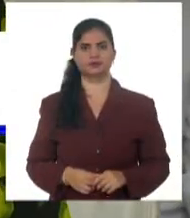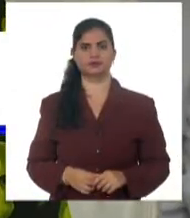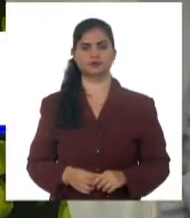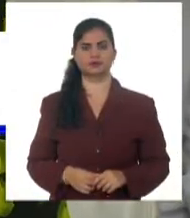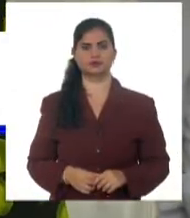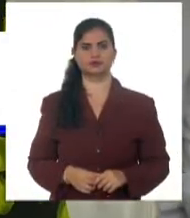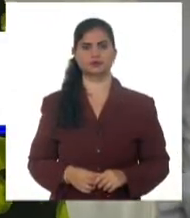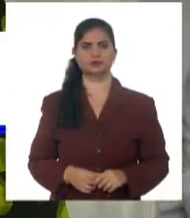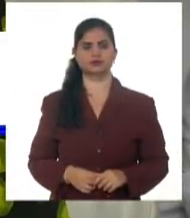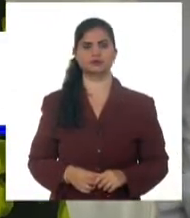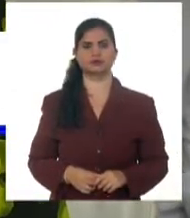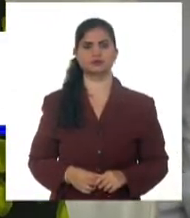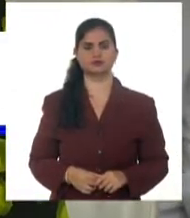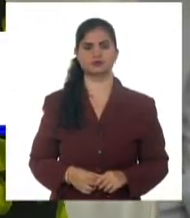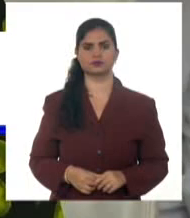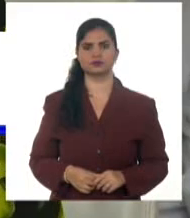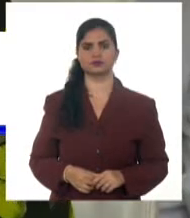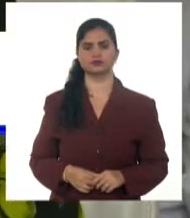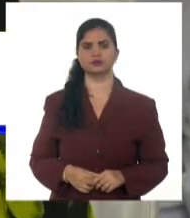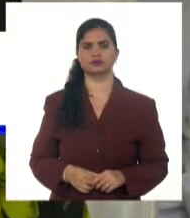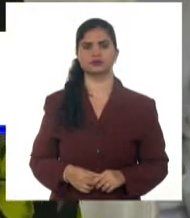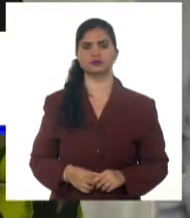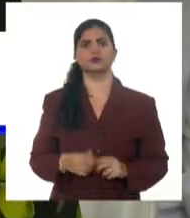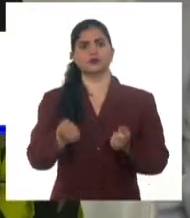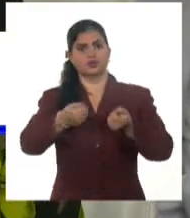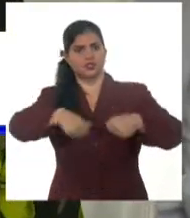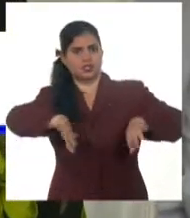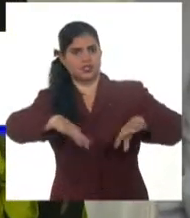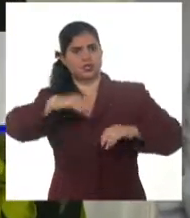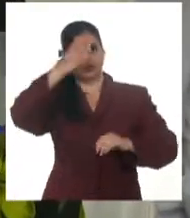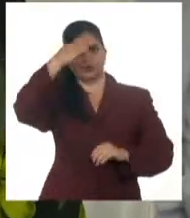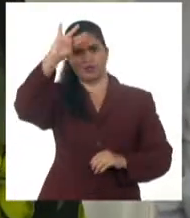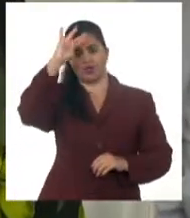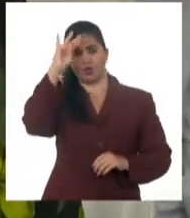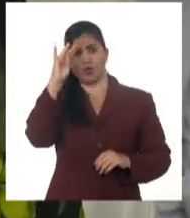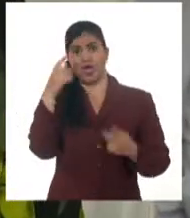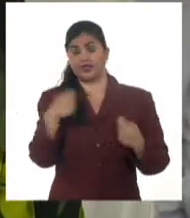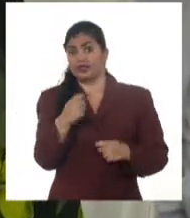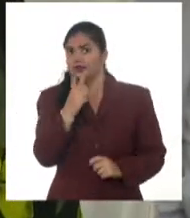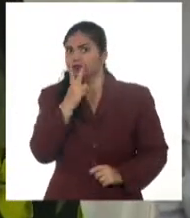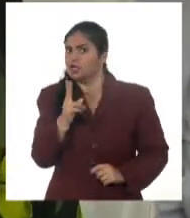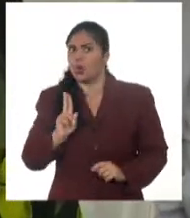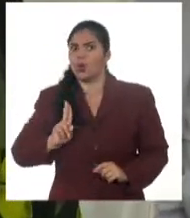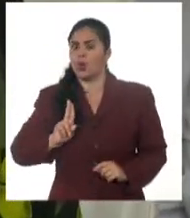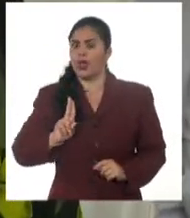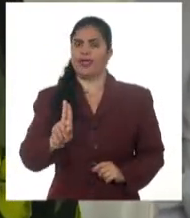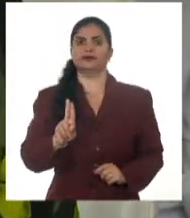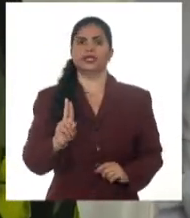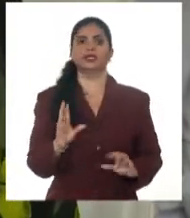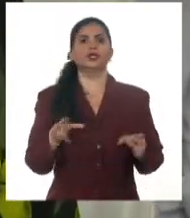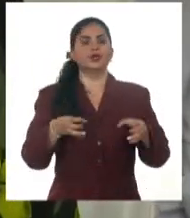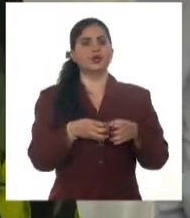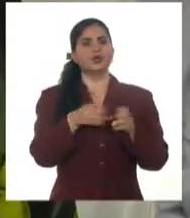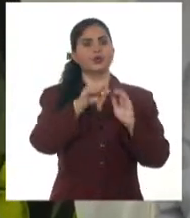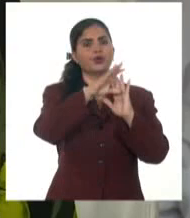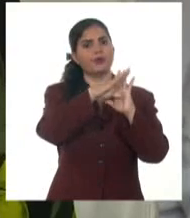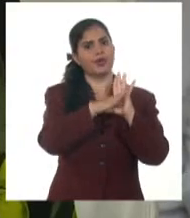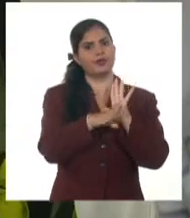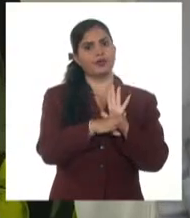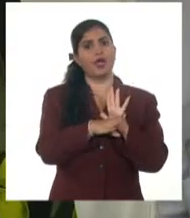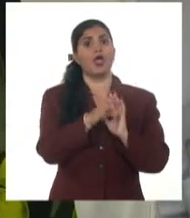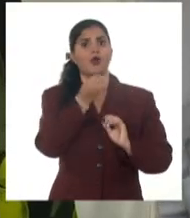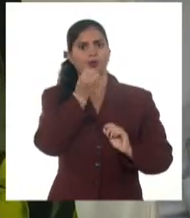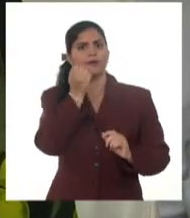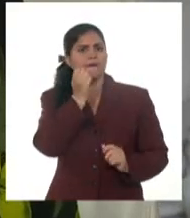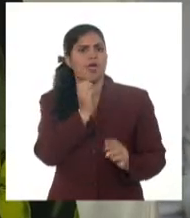nuestro trabajo, el cumplimiento de nuestra misión, hemos tenido que, de inmediato, buscar un grupo de medidas que, a partir de la